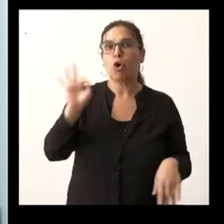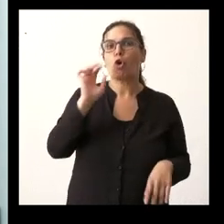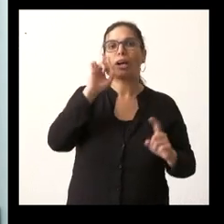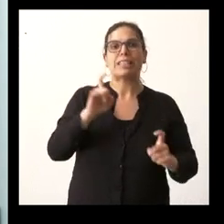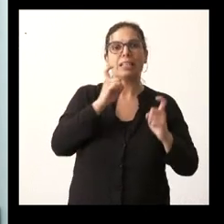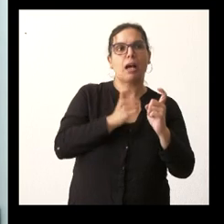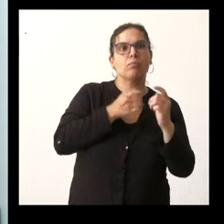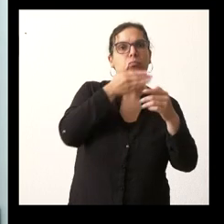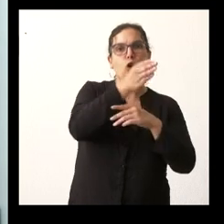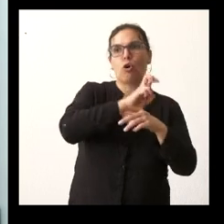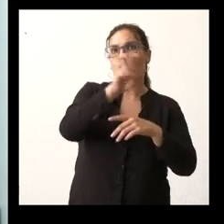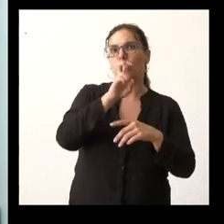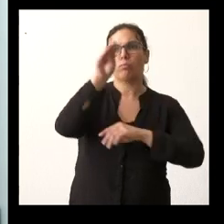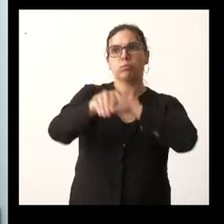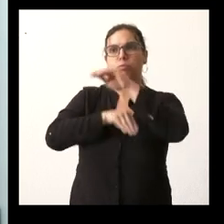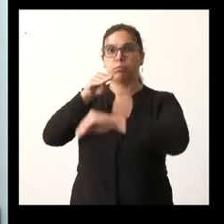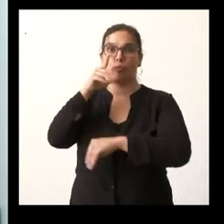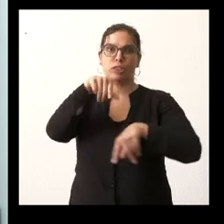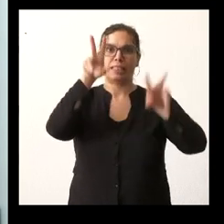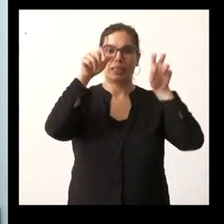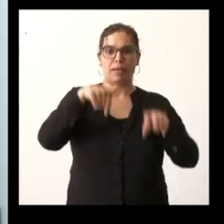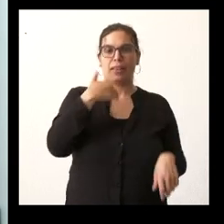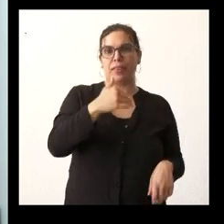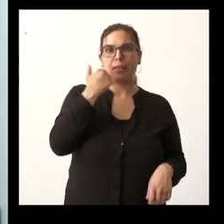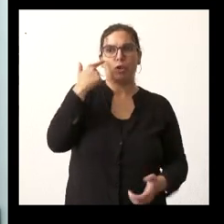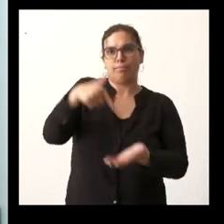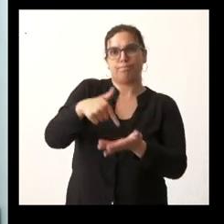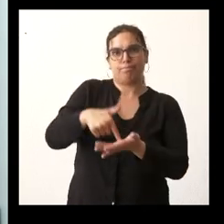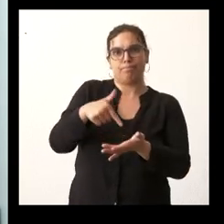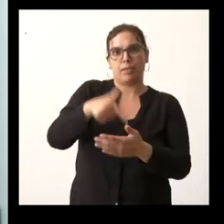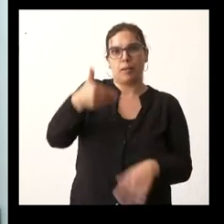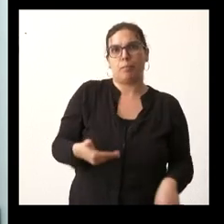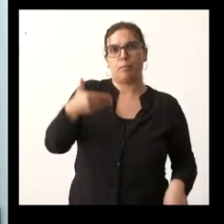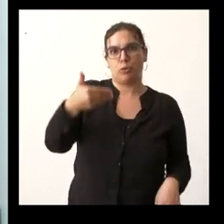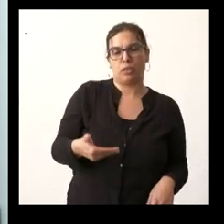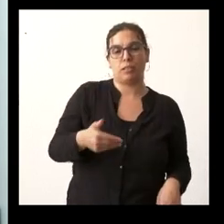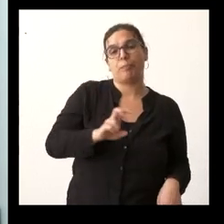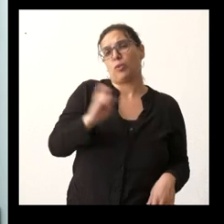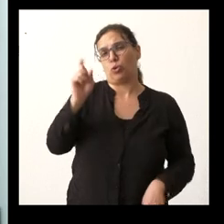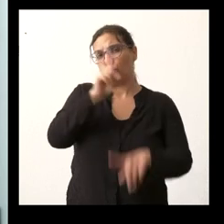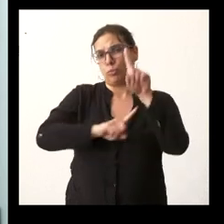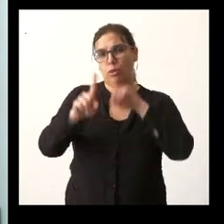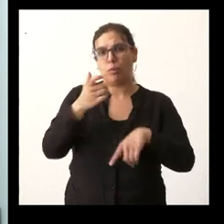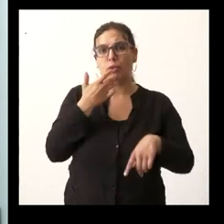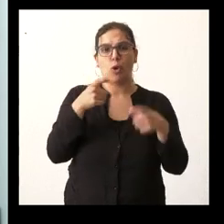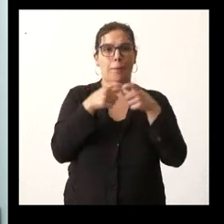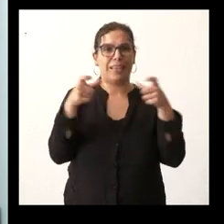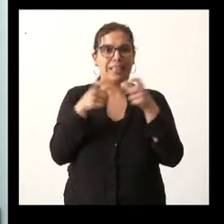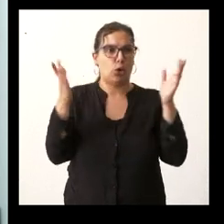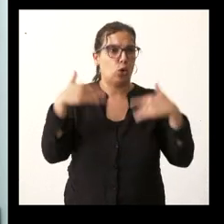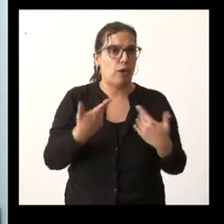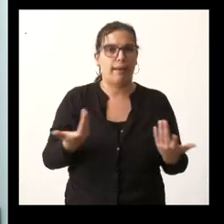vías hay bastante demanda de este tema aquí en Zamora aparte de otros problemas como son la falta de billetes y demás